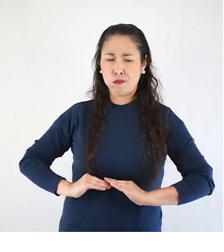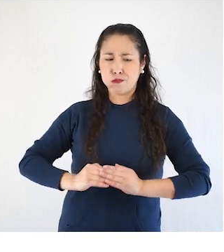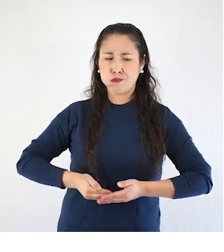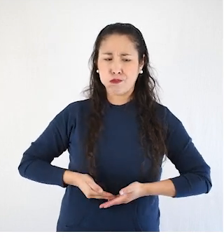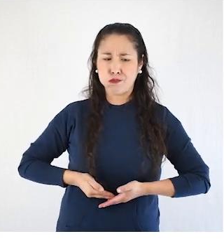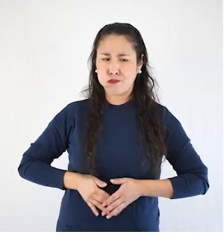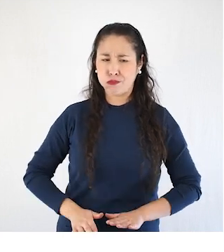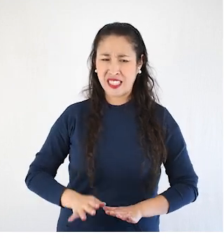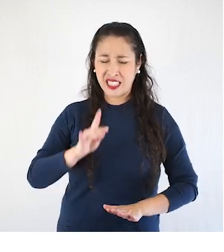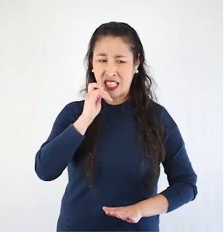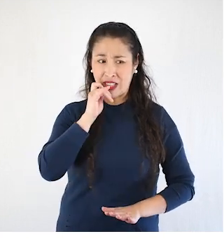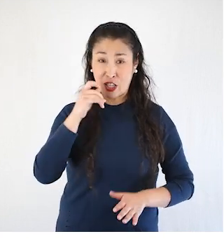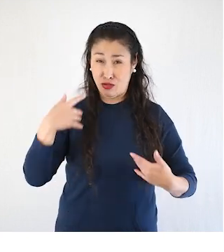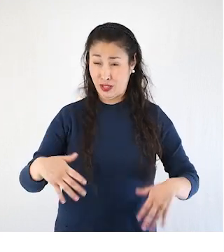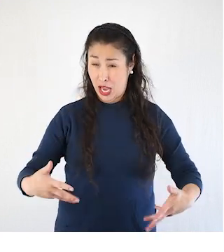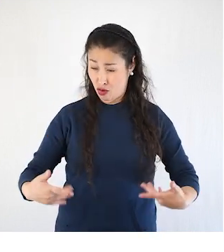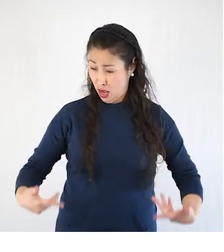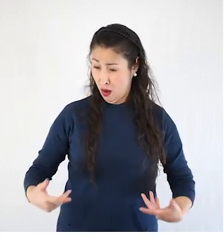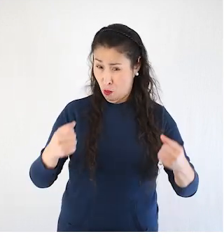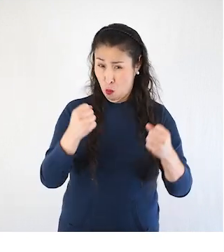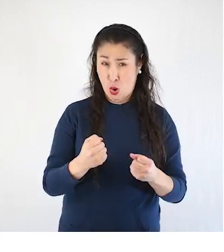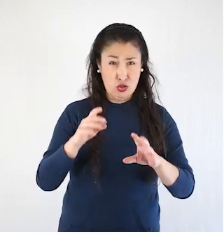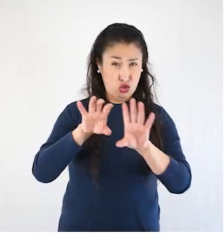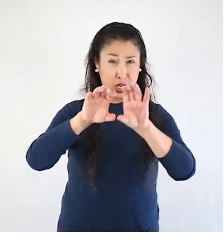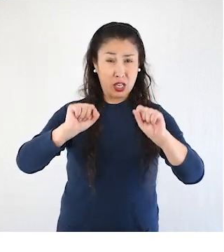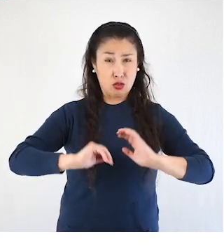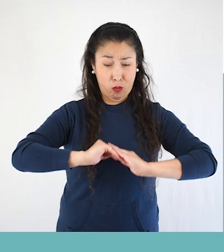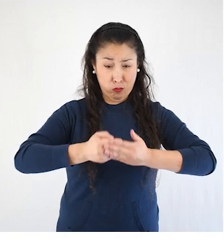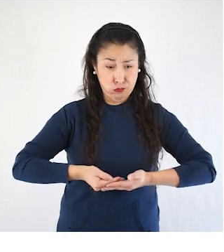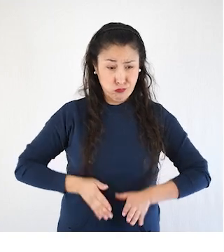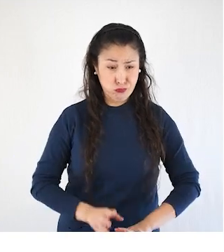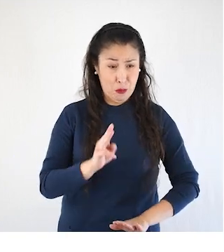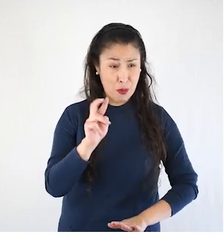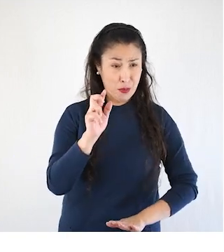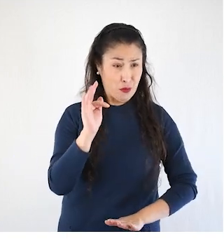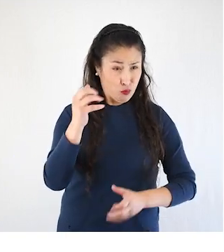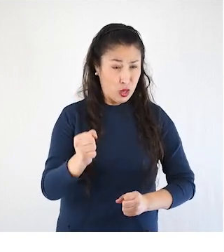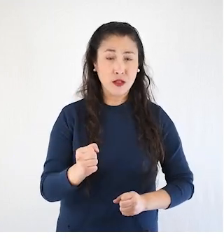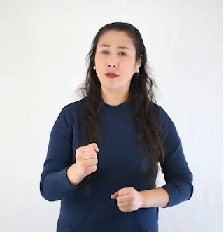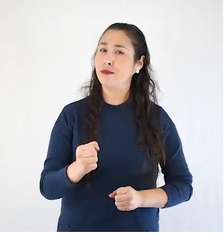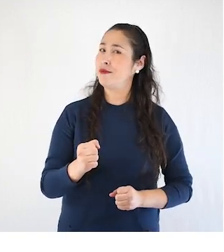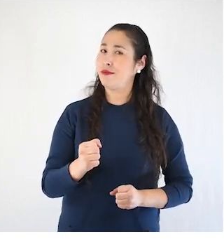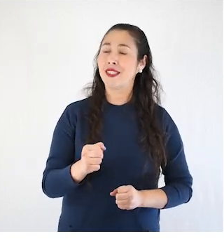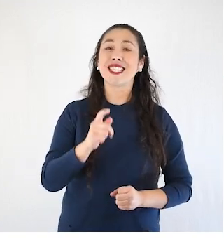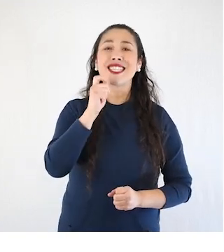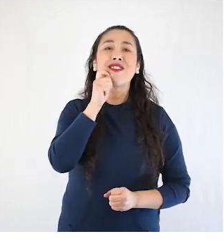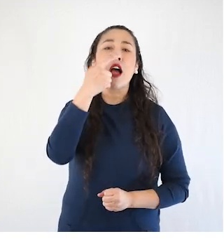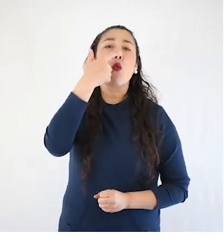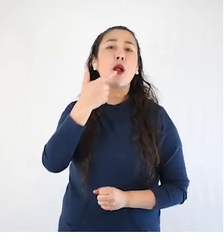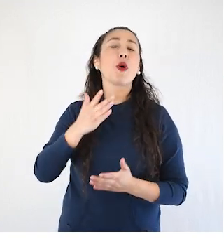procrear un hijo o una hija, ello no significa que nosotros, en ese momento, estamos preparados para ser madres o padres.